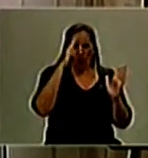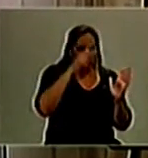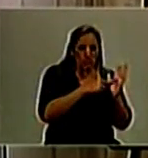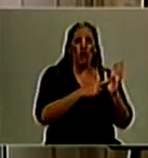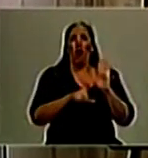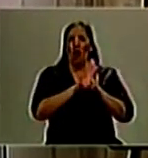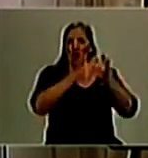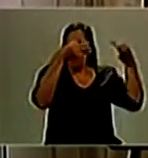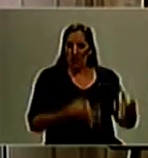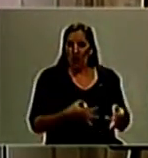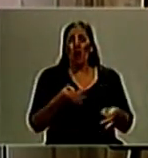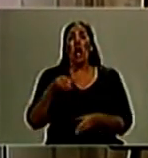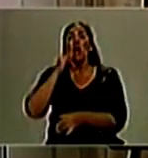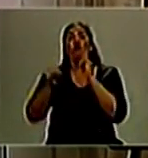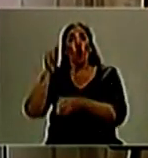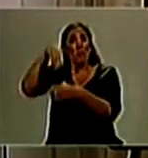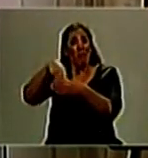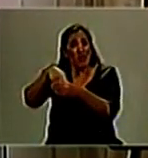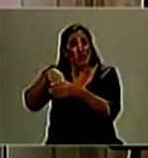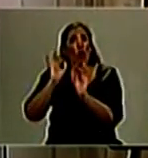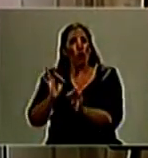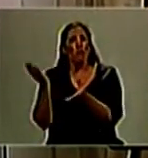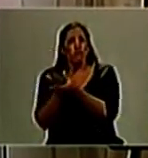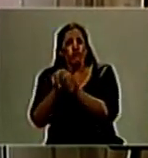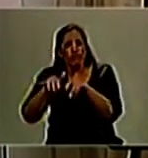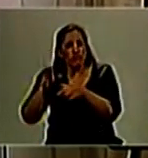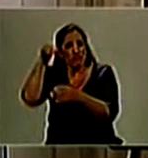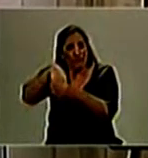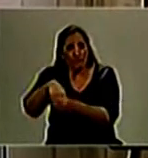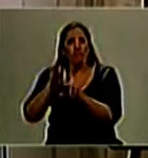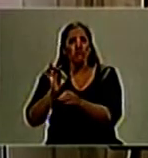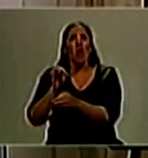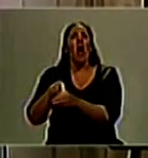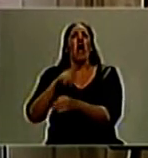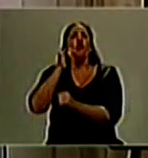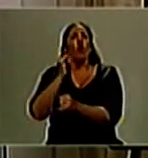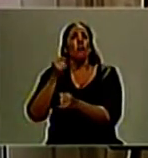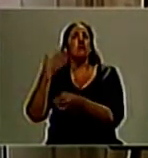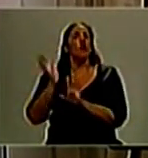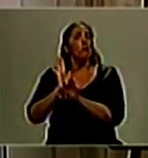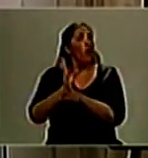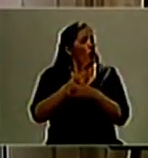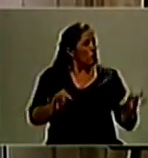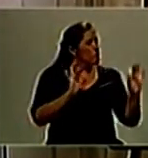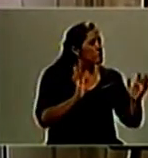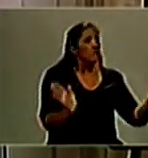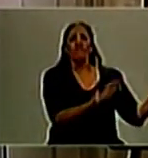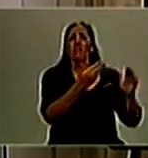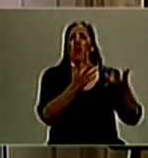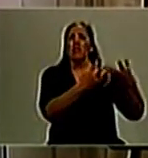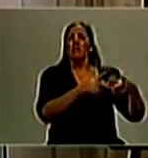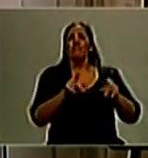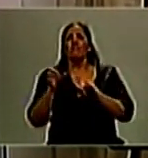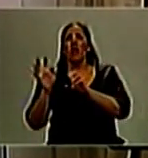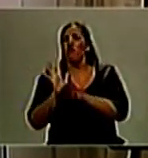inteligencia que una vez almacenados no sirvan para los fines establecidos por la presente ley sean destruidos y garantizar que la información